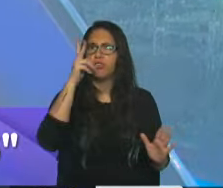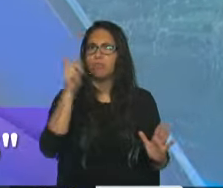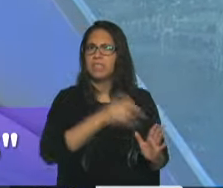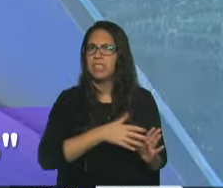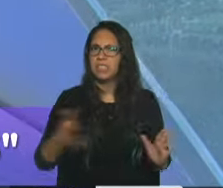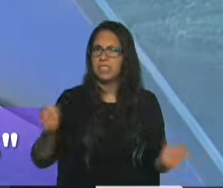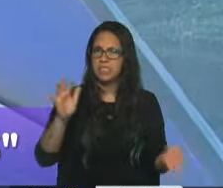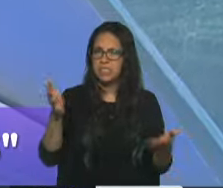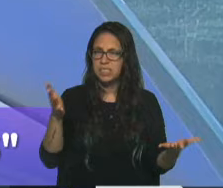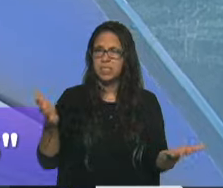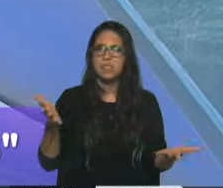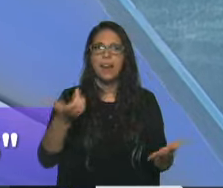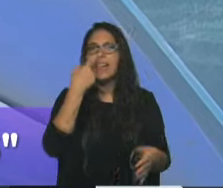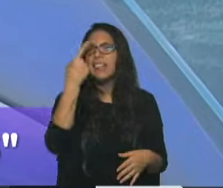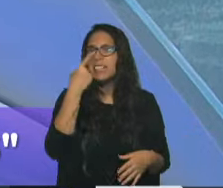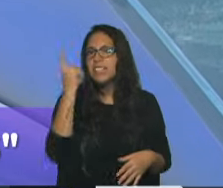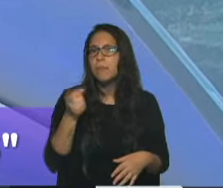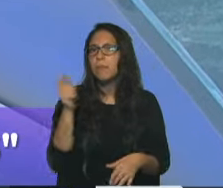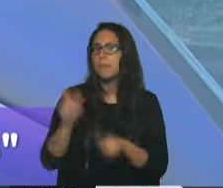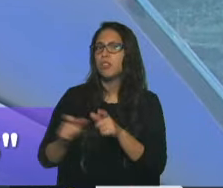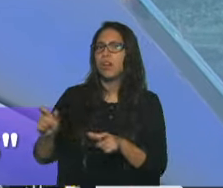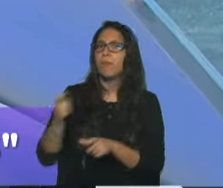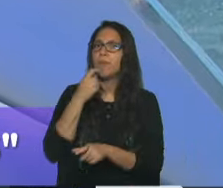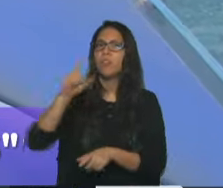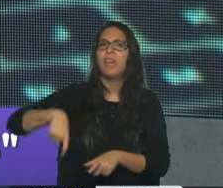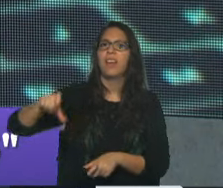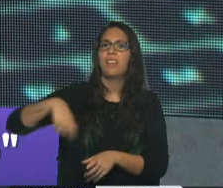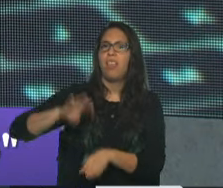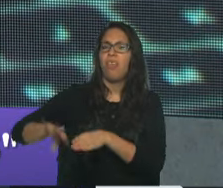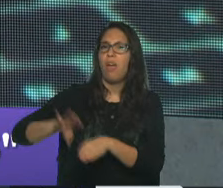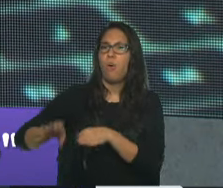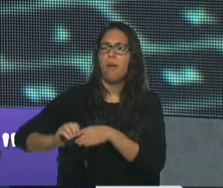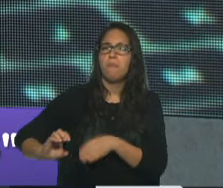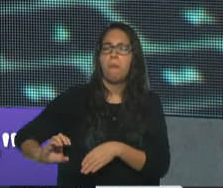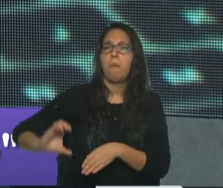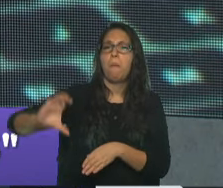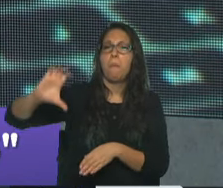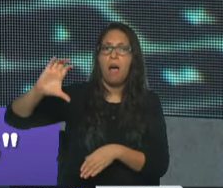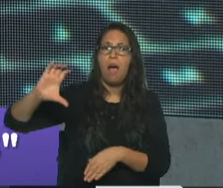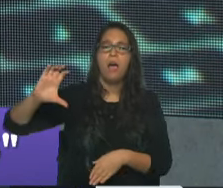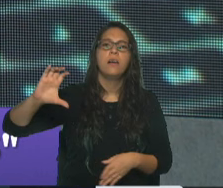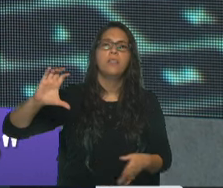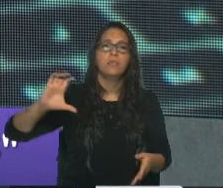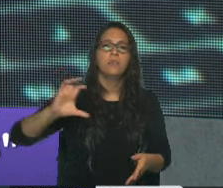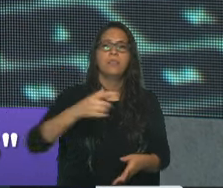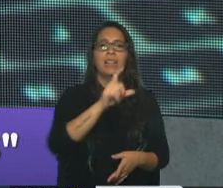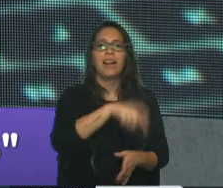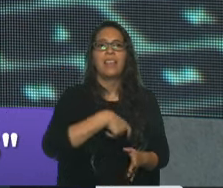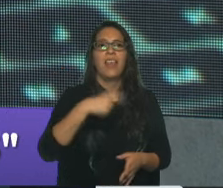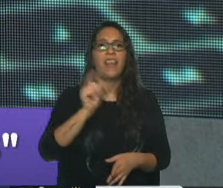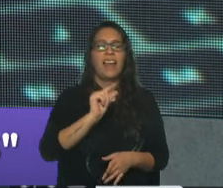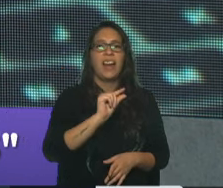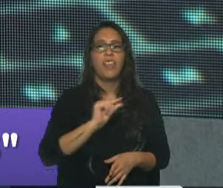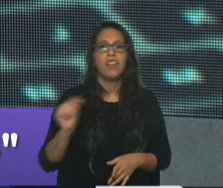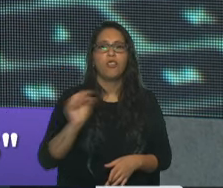interesante seguramente para muchos que habían acumulado deuda con tarjetas porque te lo tenían que acreditar en una tarjeta de crédito